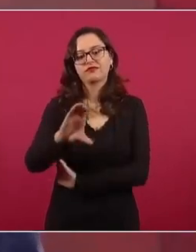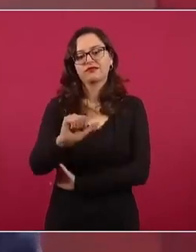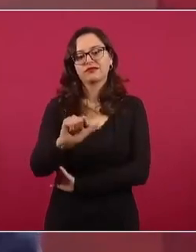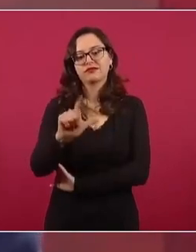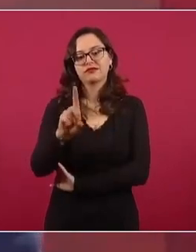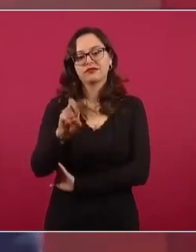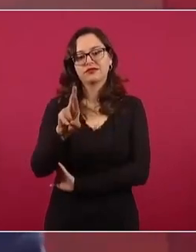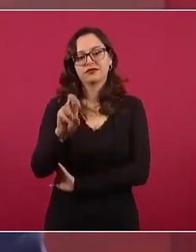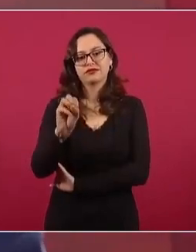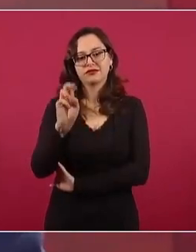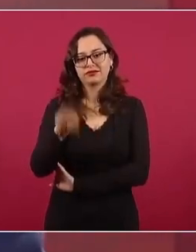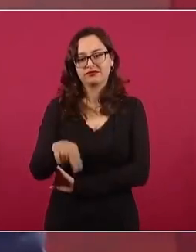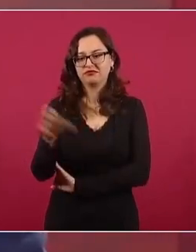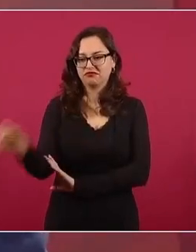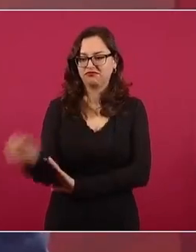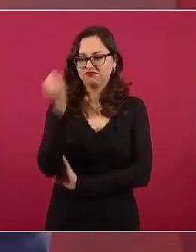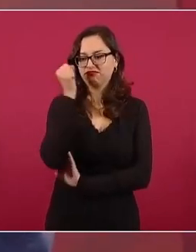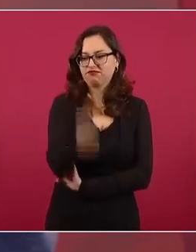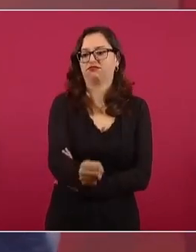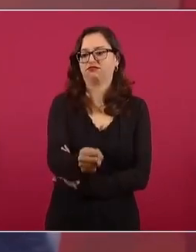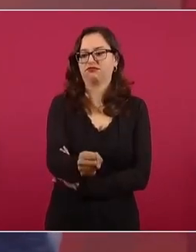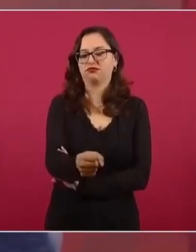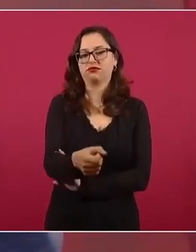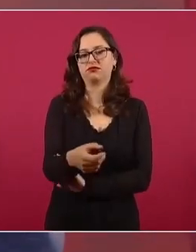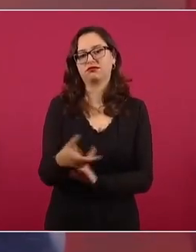robarnos la presidencia.